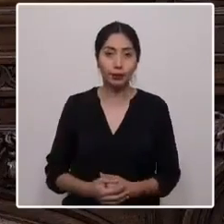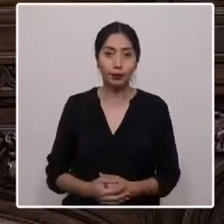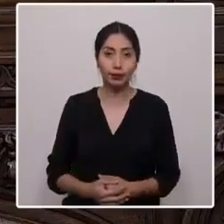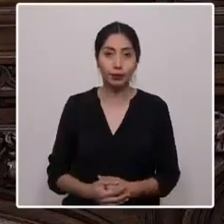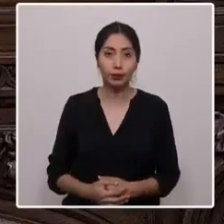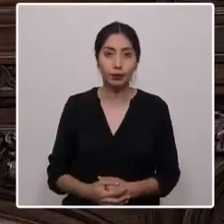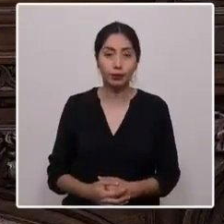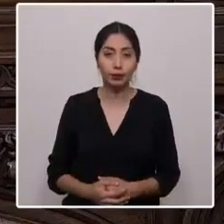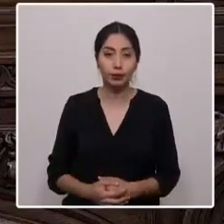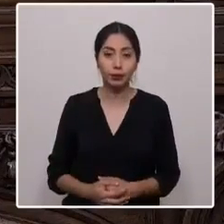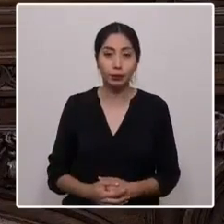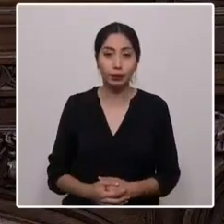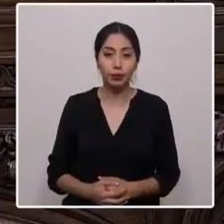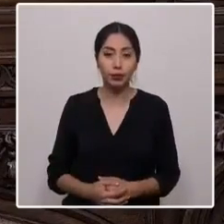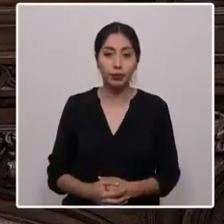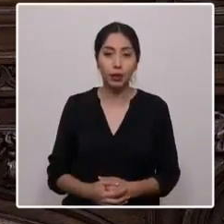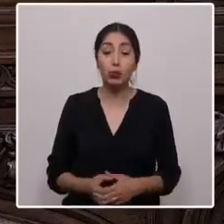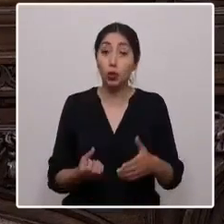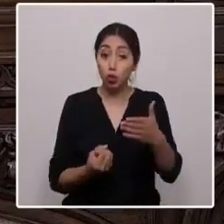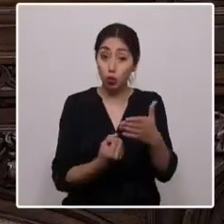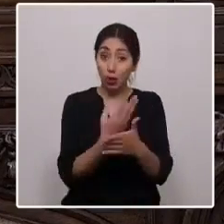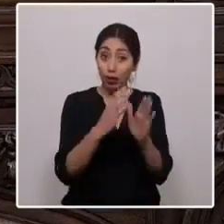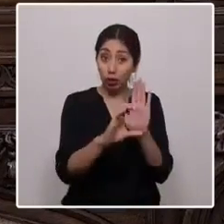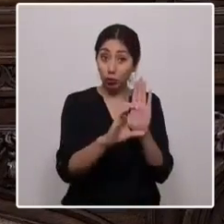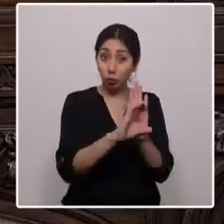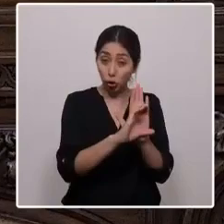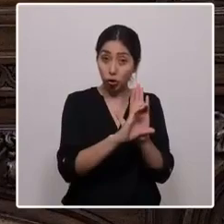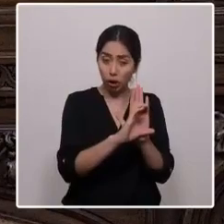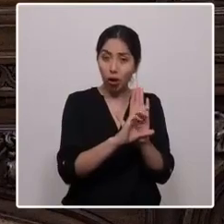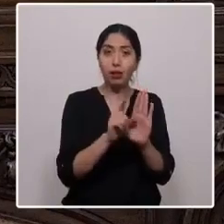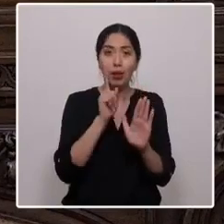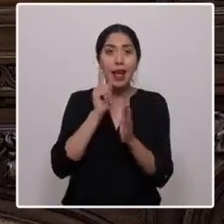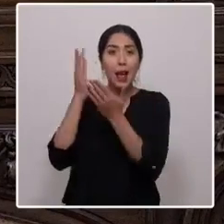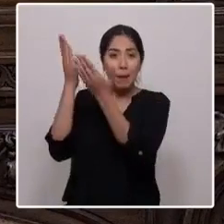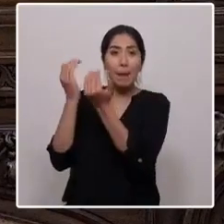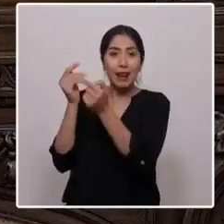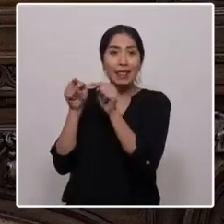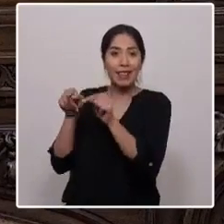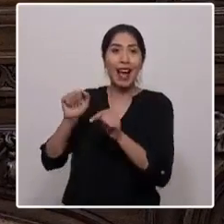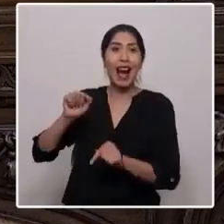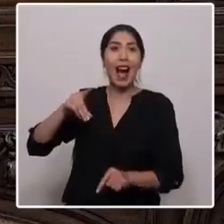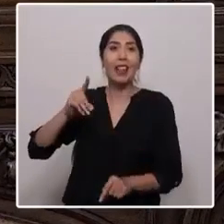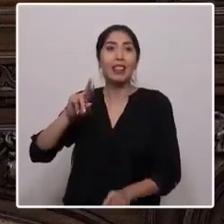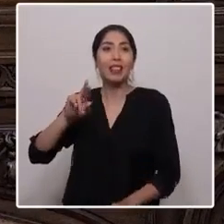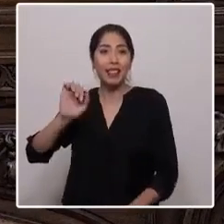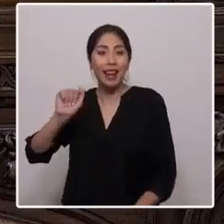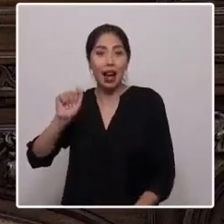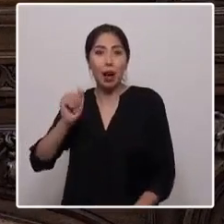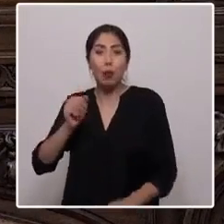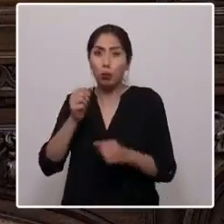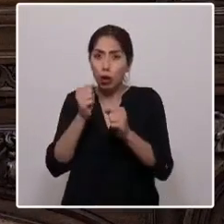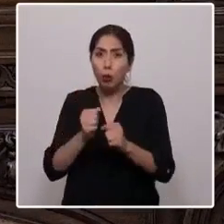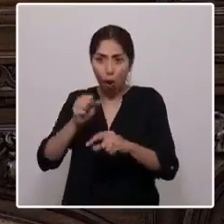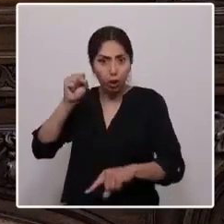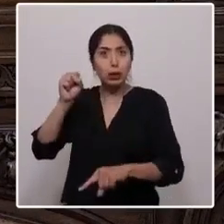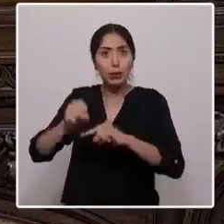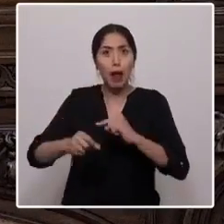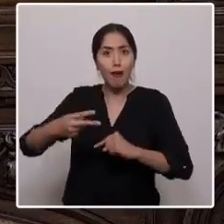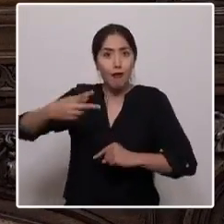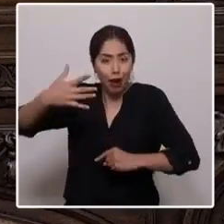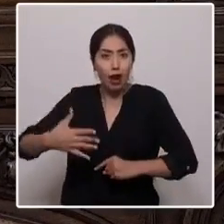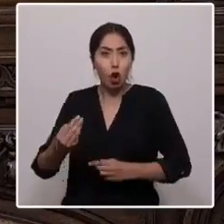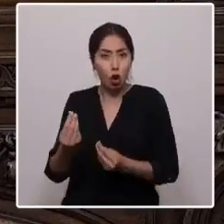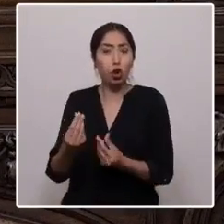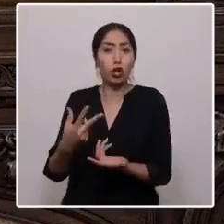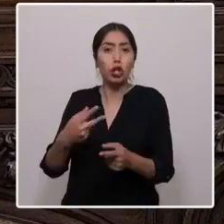Y una nueva constitución entonces le trae esperanza a Andrea, donde podamos reconocer constitucionalmente el valor social y la relevancia